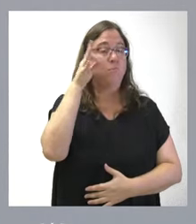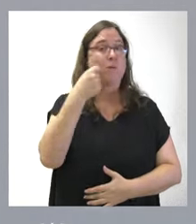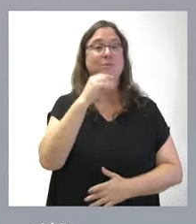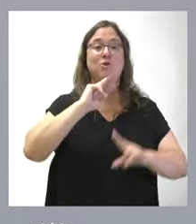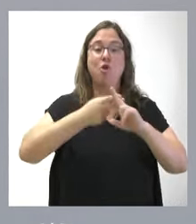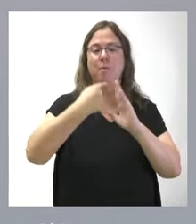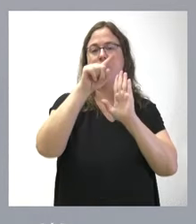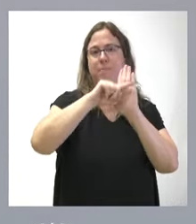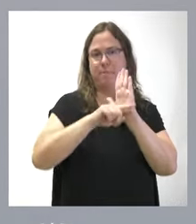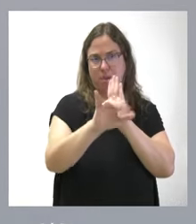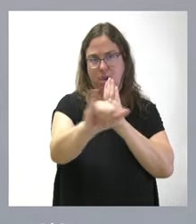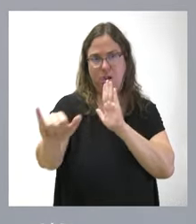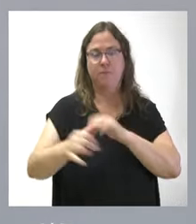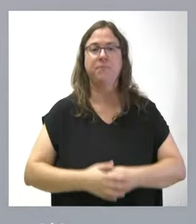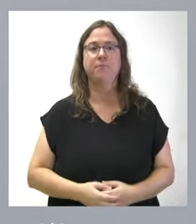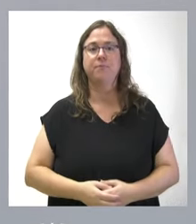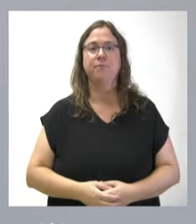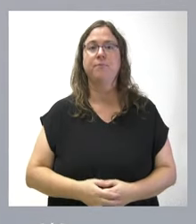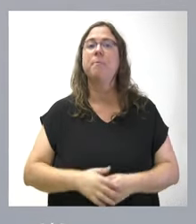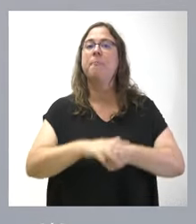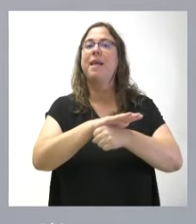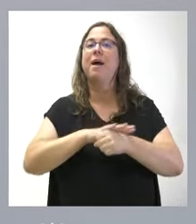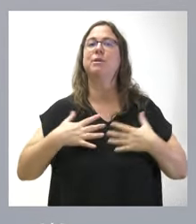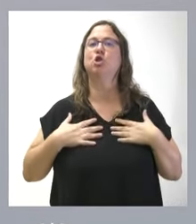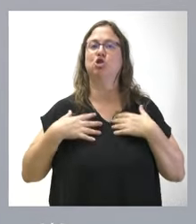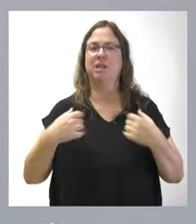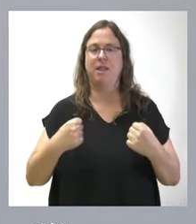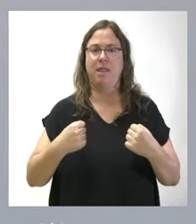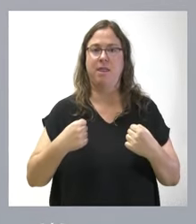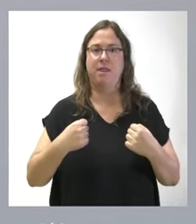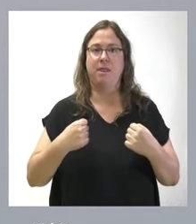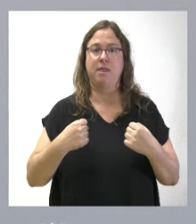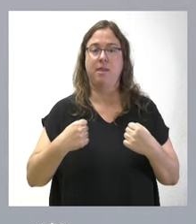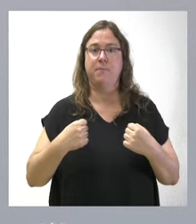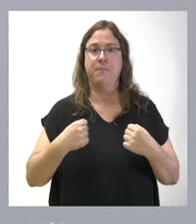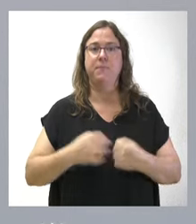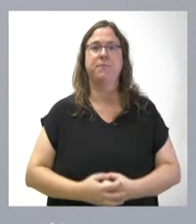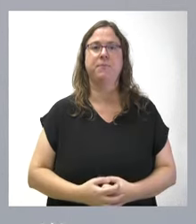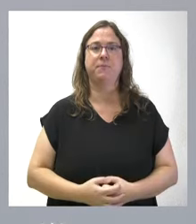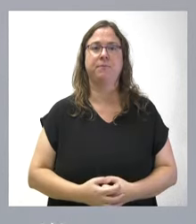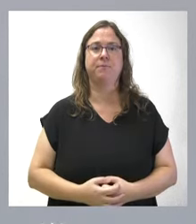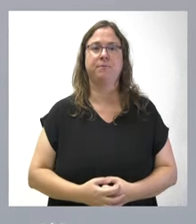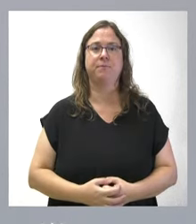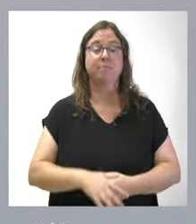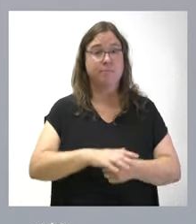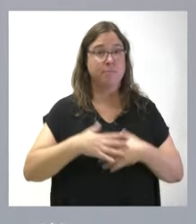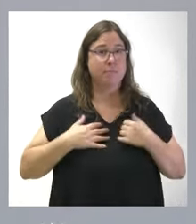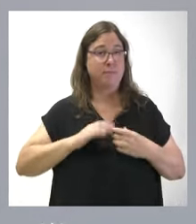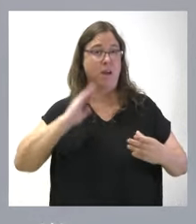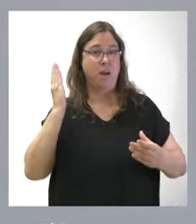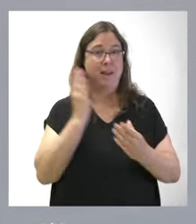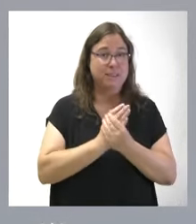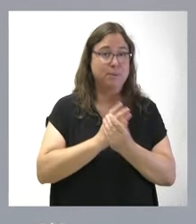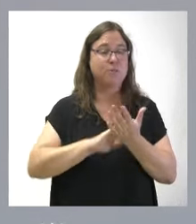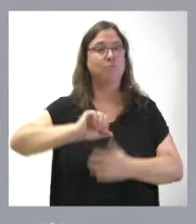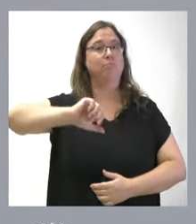descritos. En el ámbito de la sanidad, el conjunto de expedientes que han sido